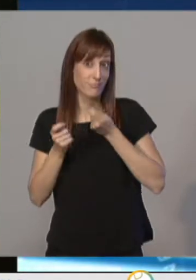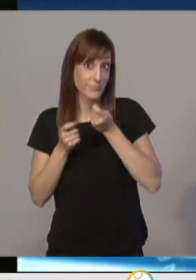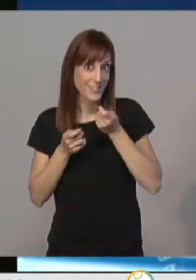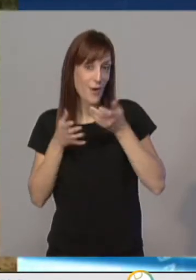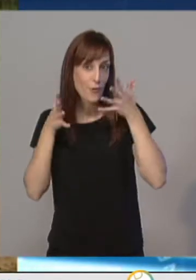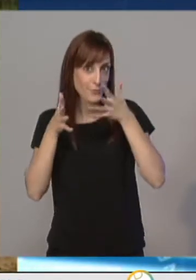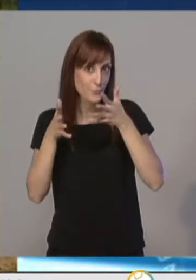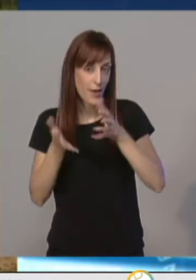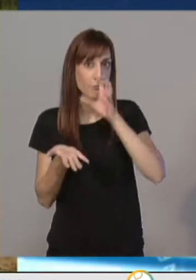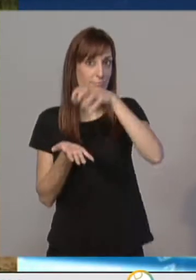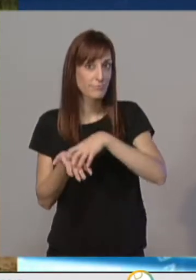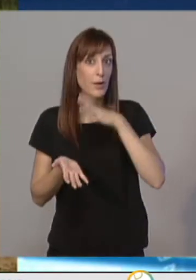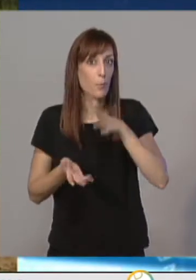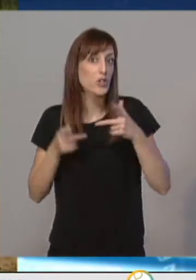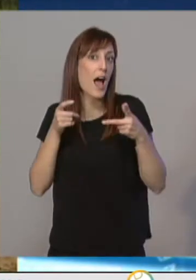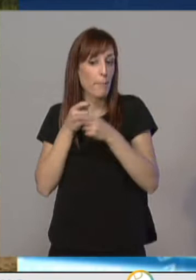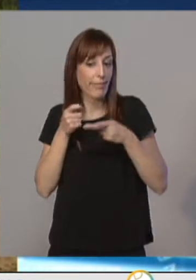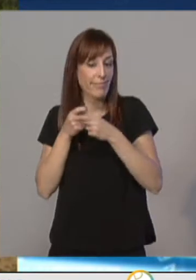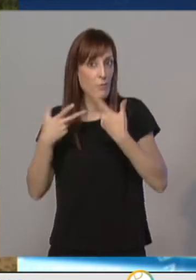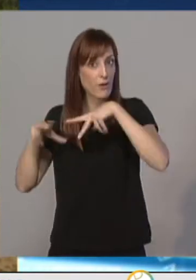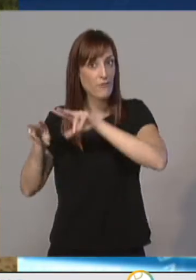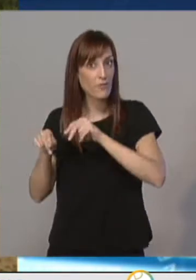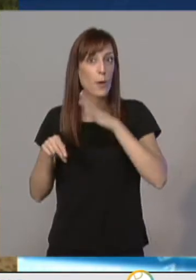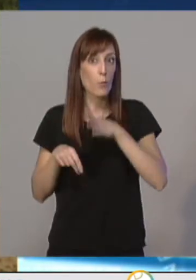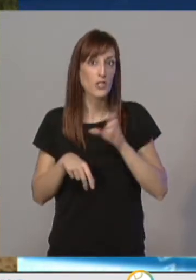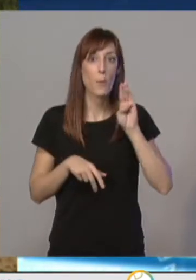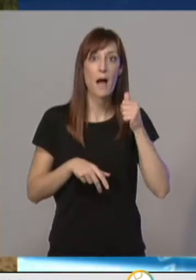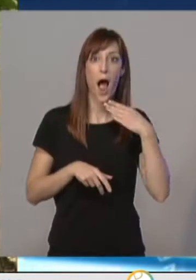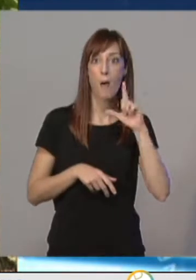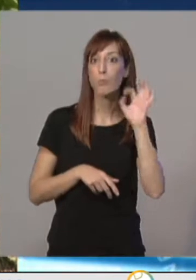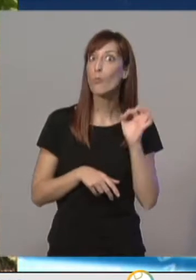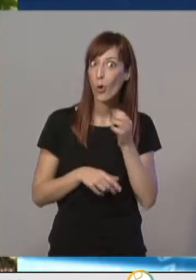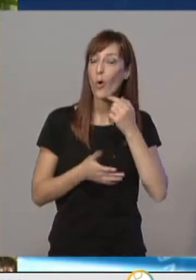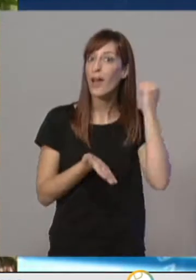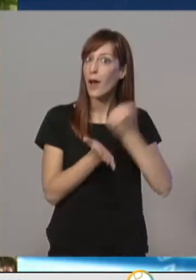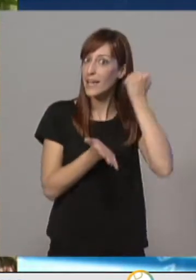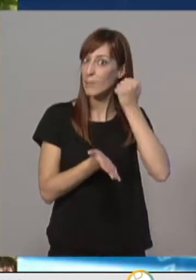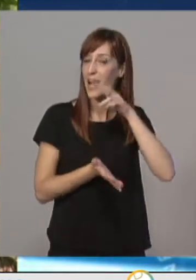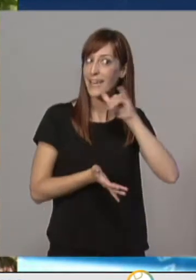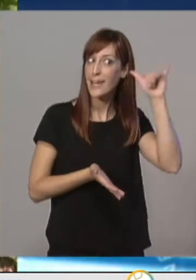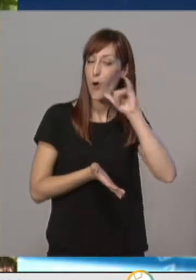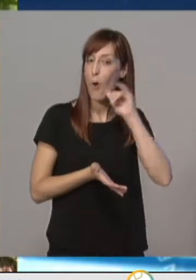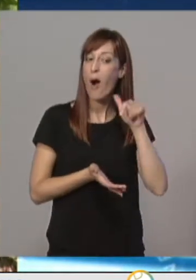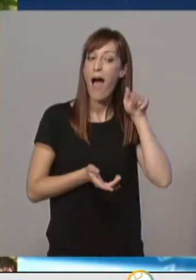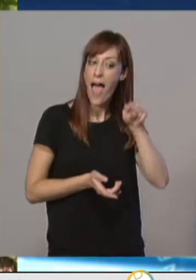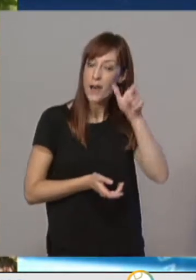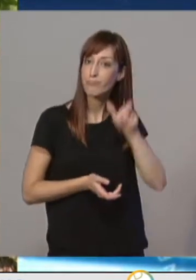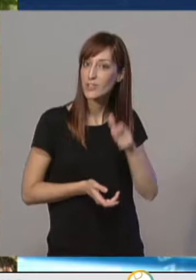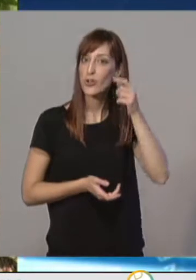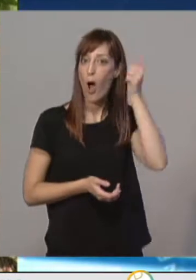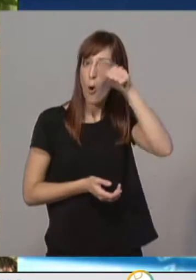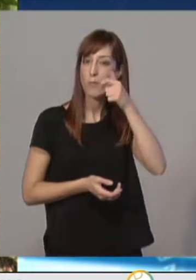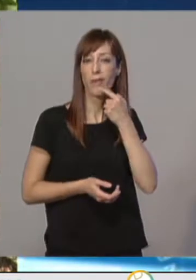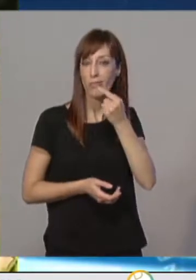Así lo ha contado Pablo Franco, el director del órgano de control de la denominación de origen calificada Rioja... ...quien confía en que este año